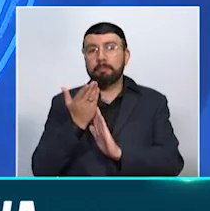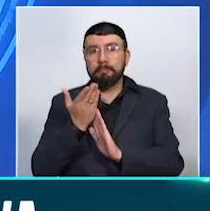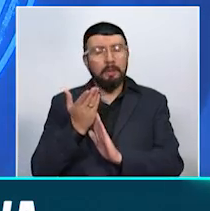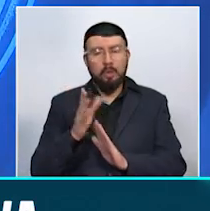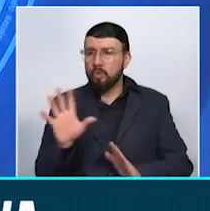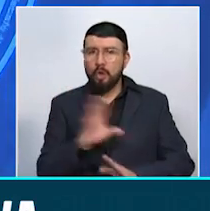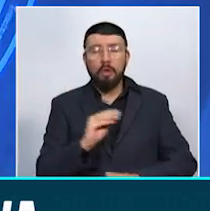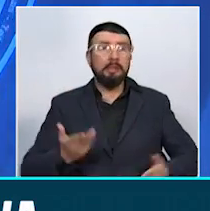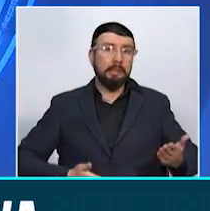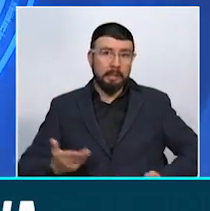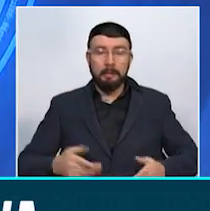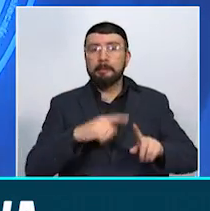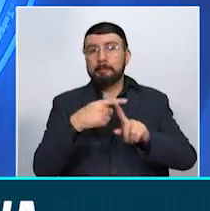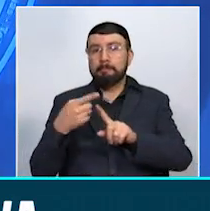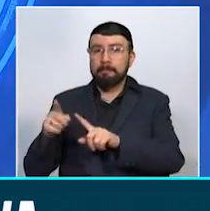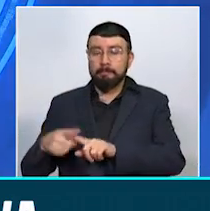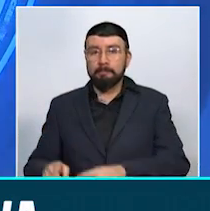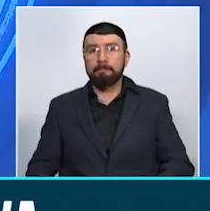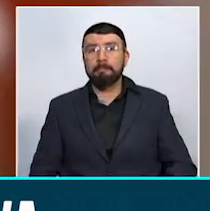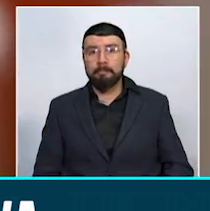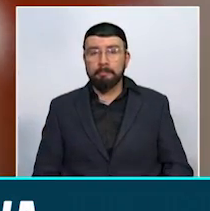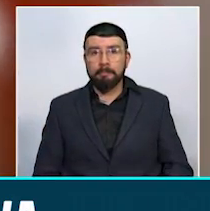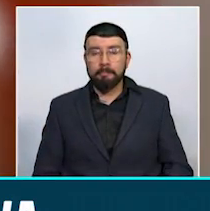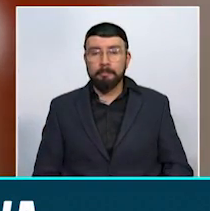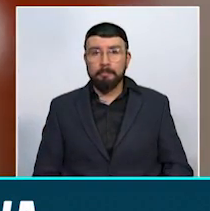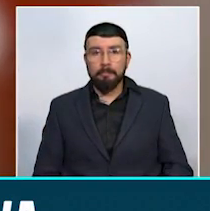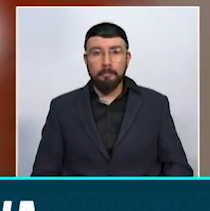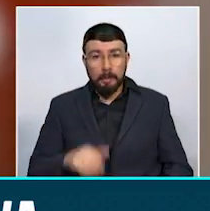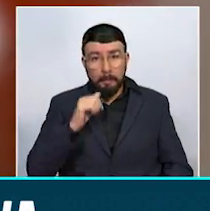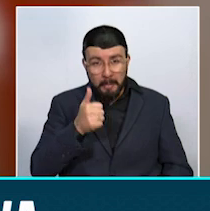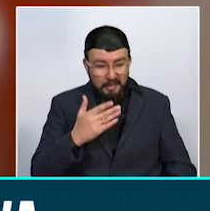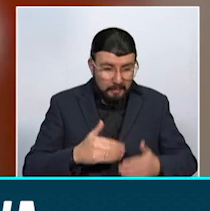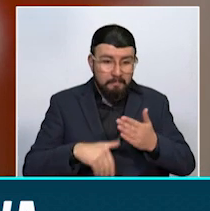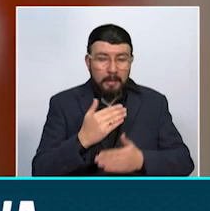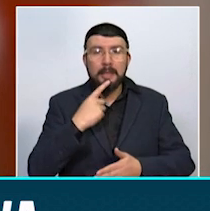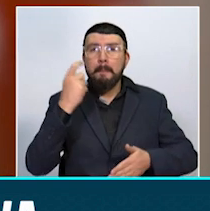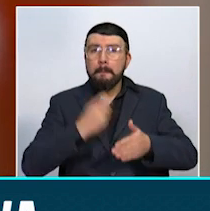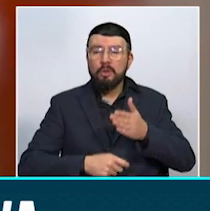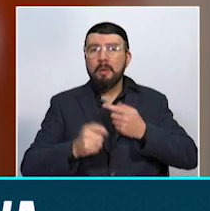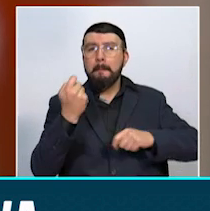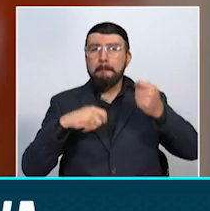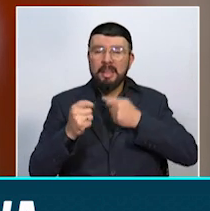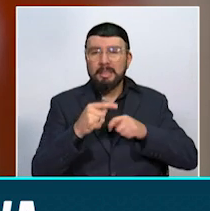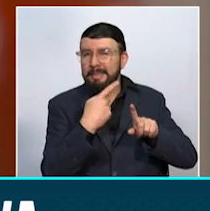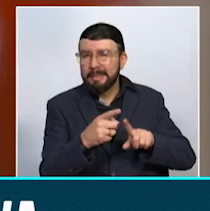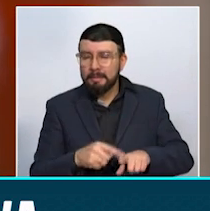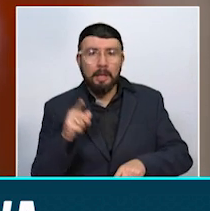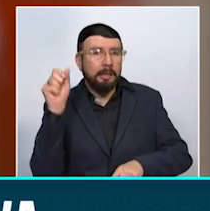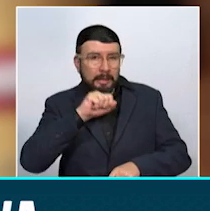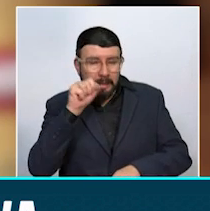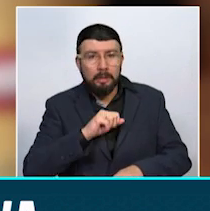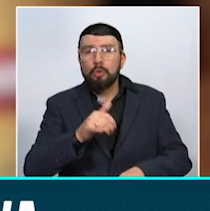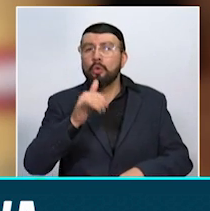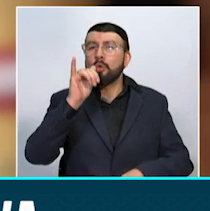hasta las facturas de los consumidores. Mañana entra en vigencia el impuesto a las ventas IVA plurifásico para las cervezas y las